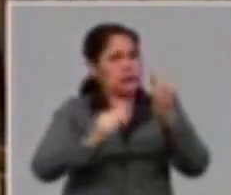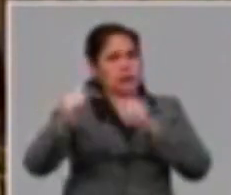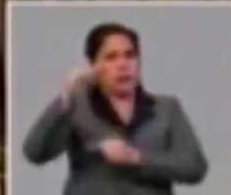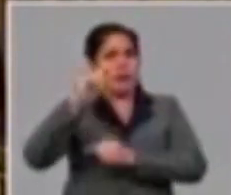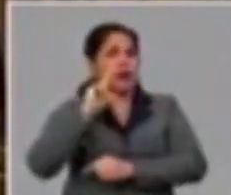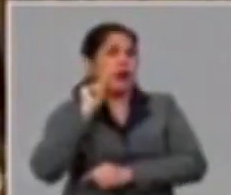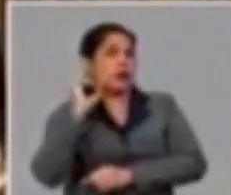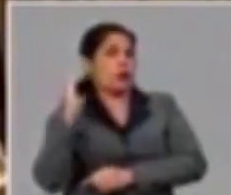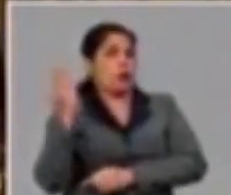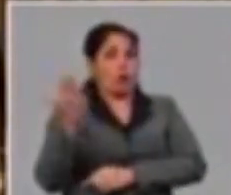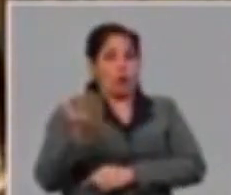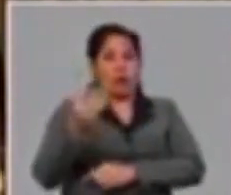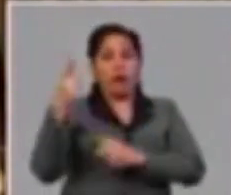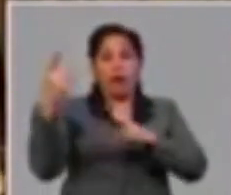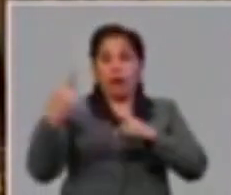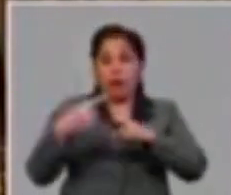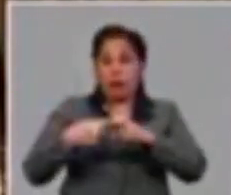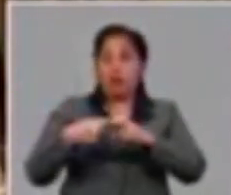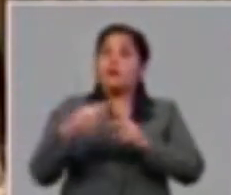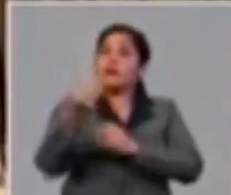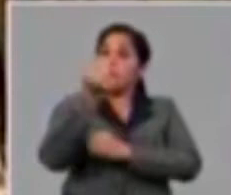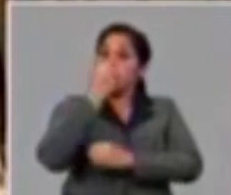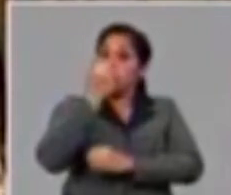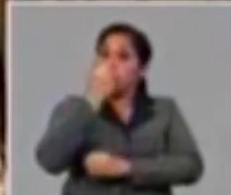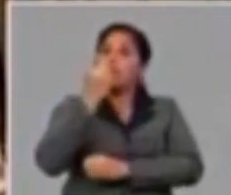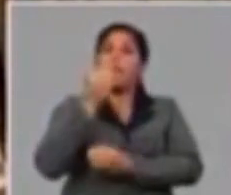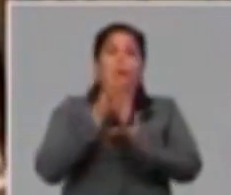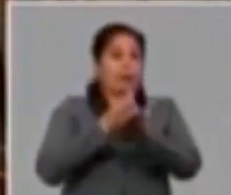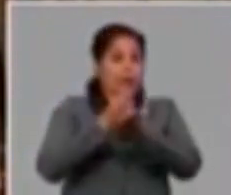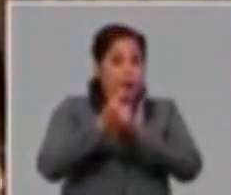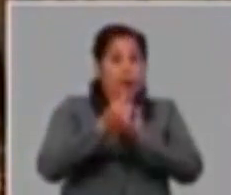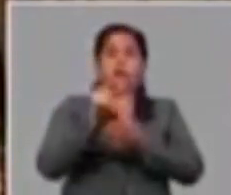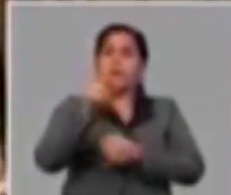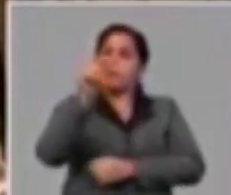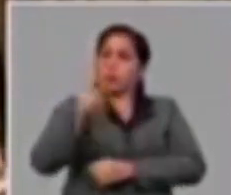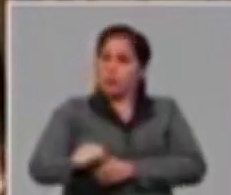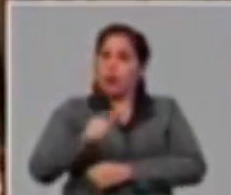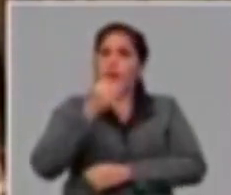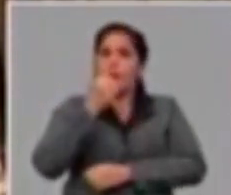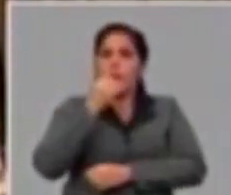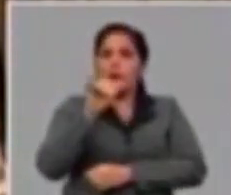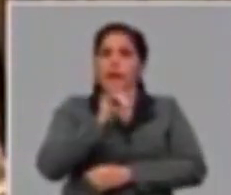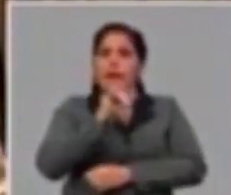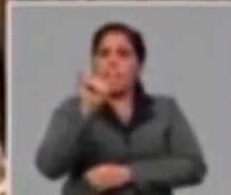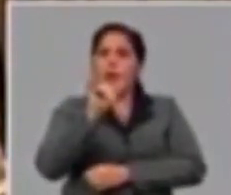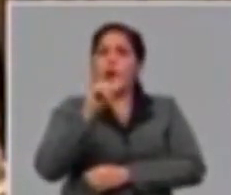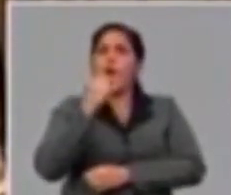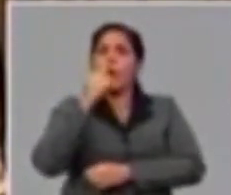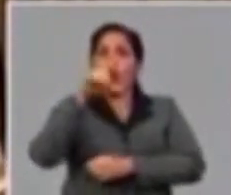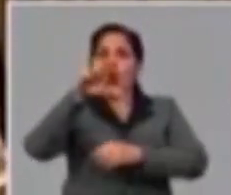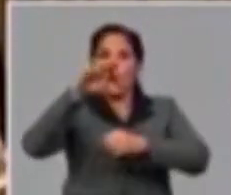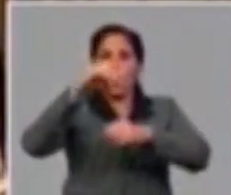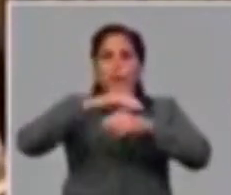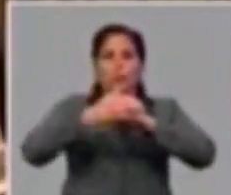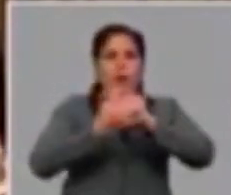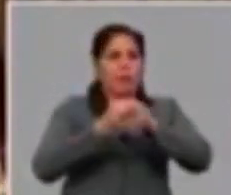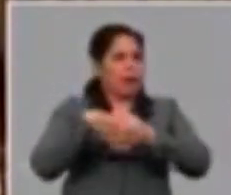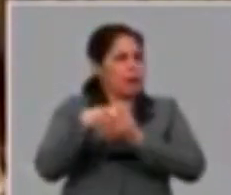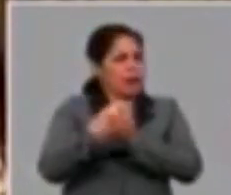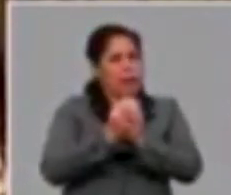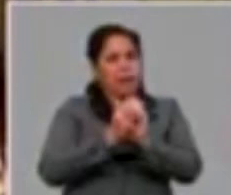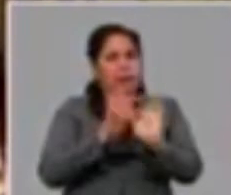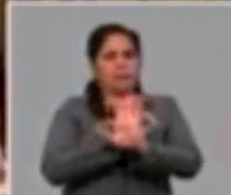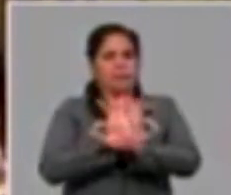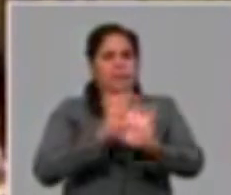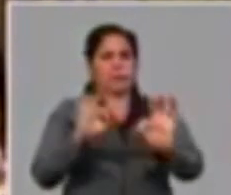de la gastronomía, donde se consumen alimentos directos, las personas también pasen por este proceso y también tenemos